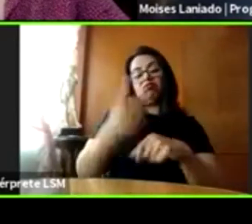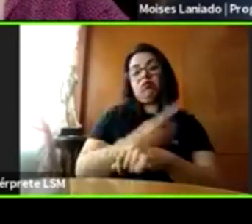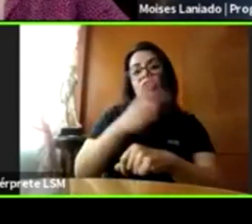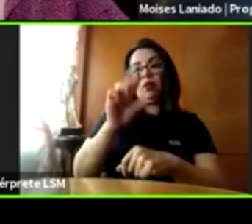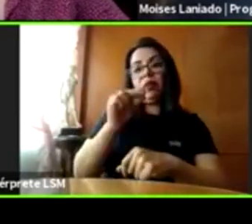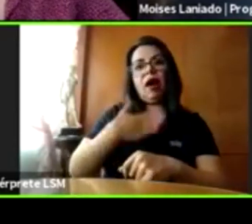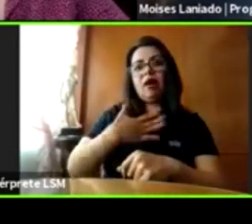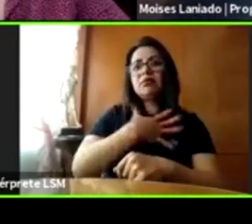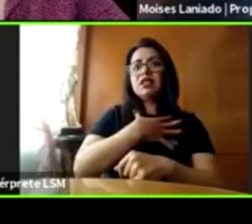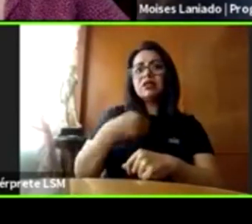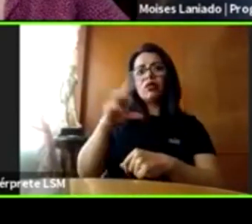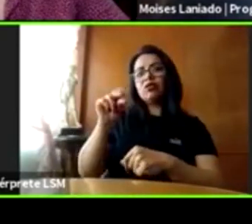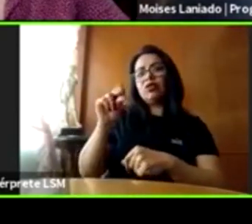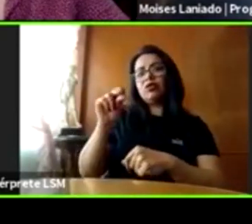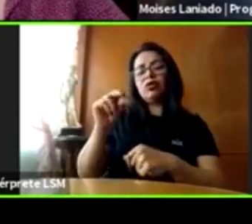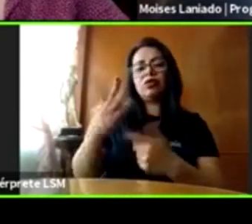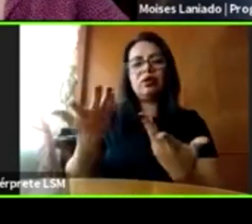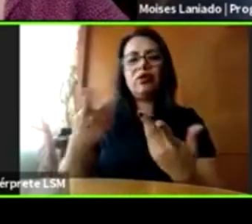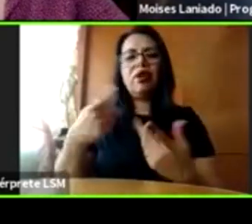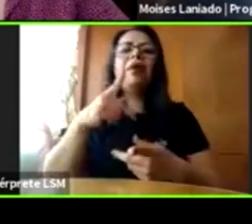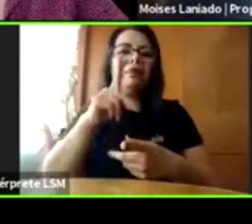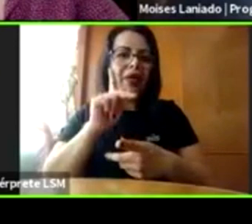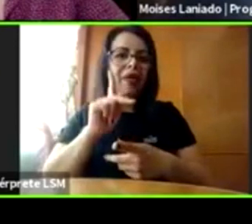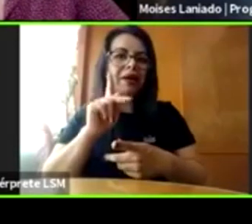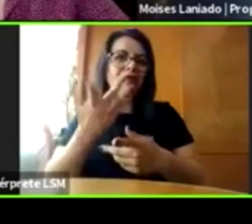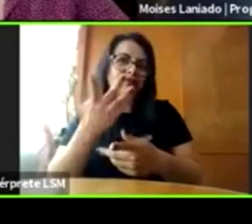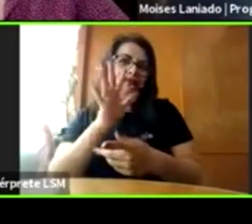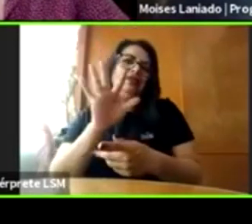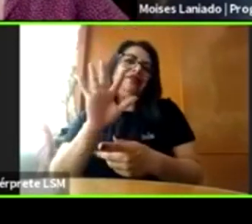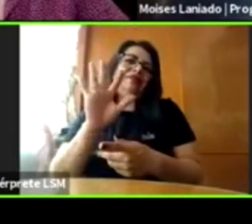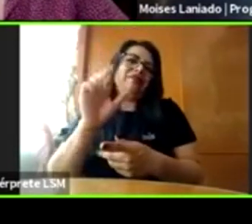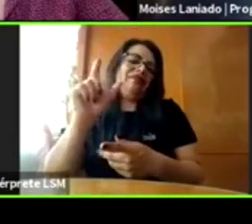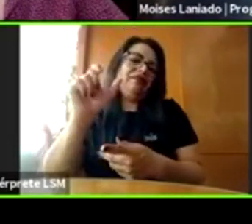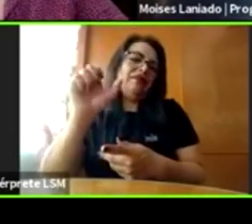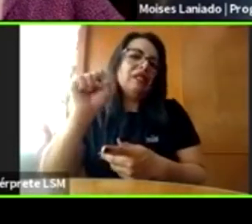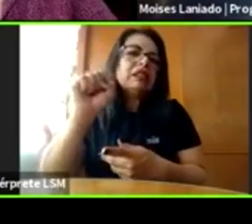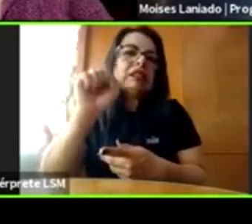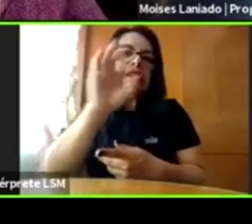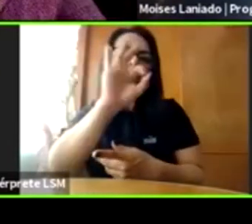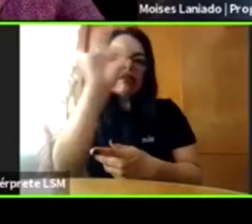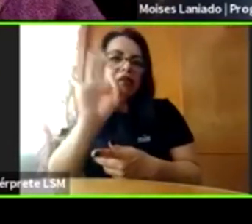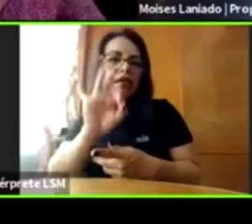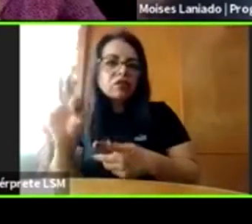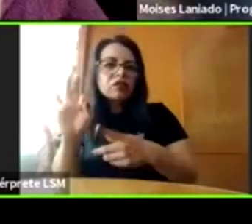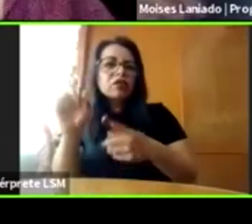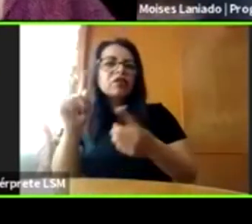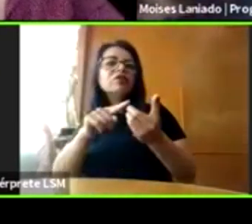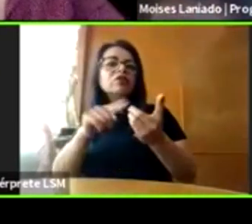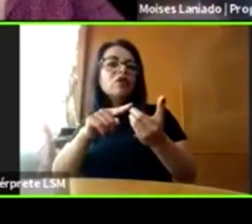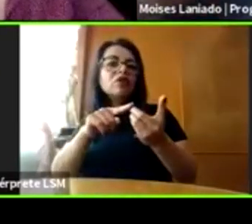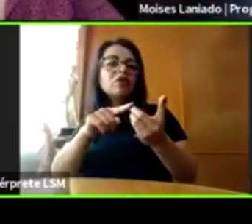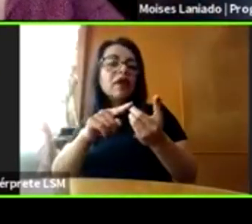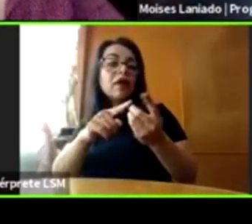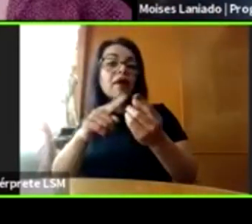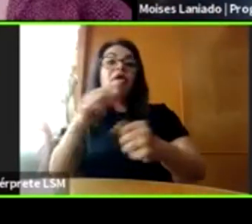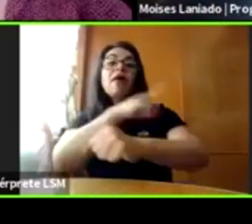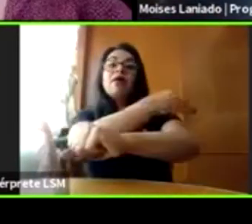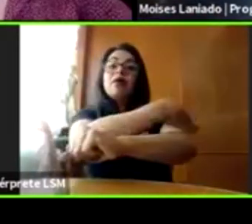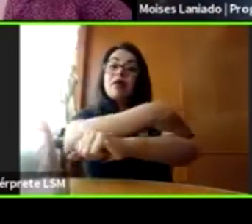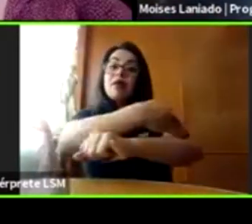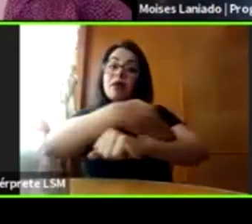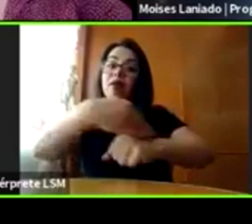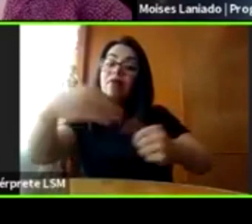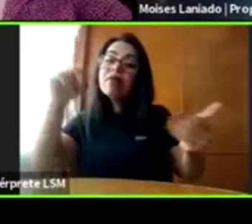Y sin embargo, como dijo Rosario, el 60% del abuso es intrafamiliar, o sea, sucede dentro del hogar.